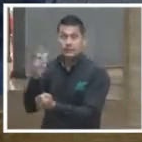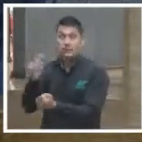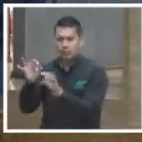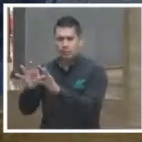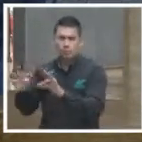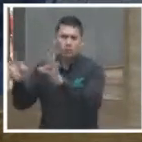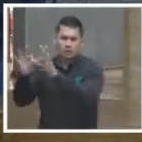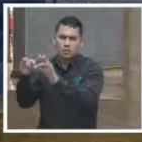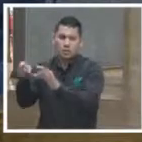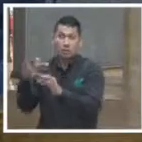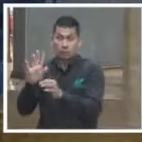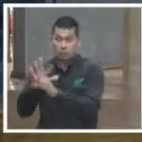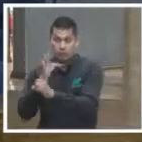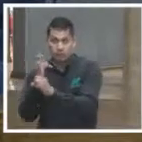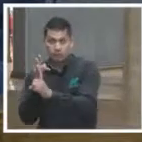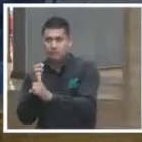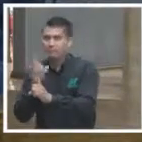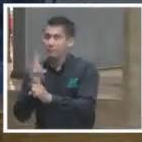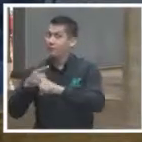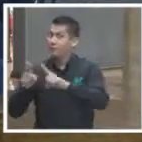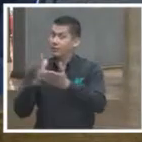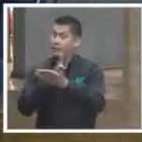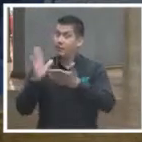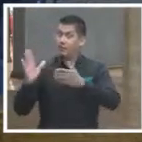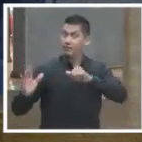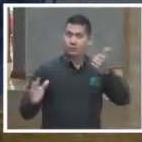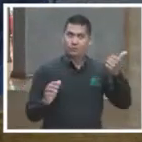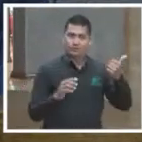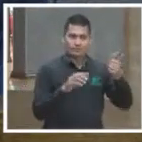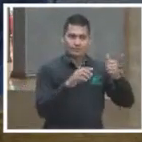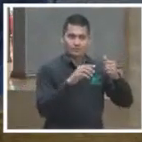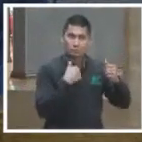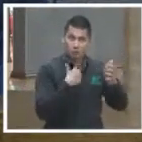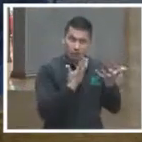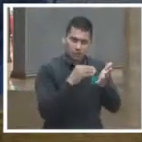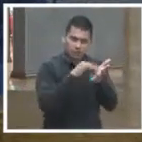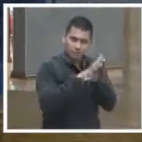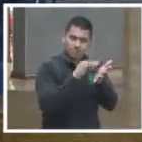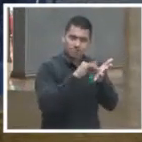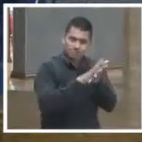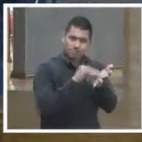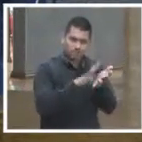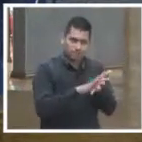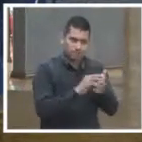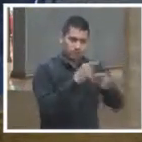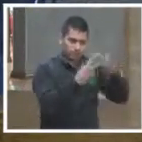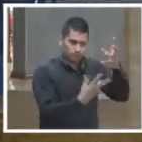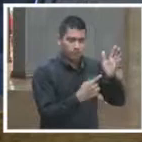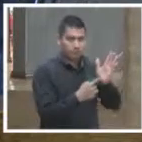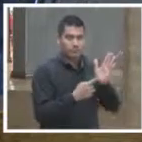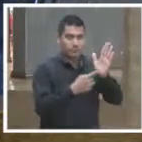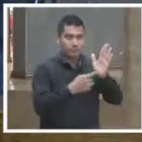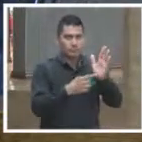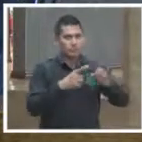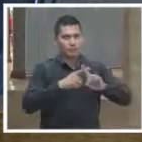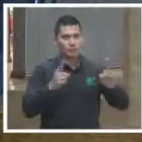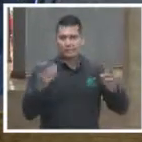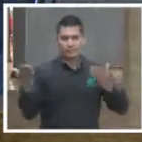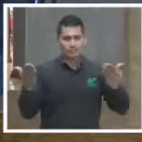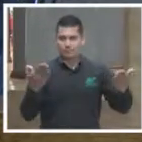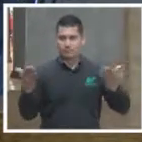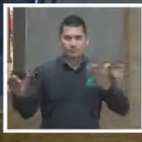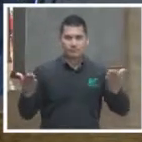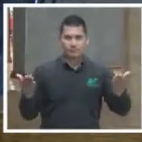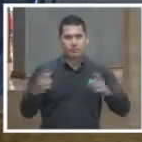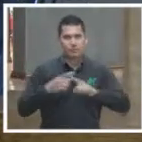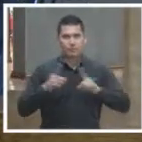suficiente de la rendición de cuentas. Sí, es fundamental tener información, pero no basta tener información para que haya rendición